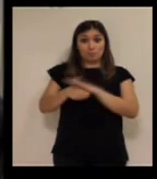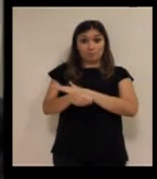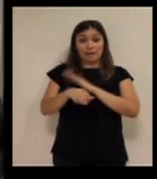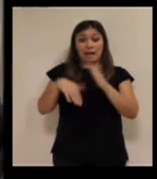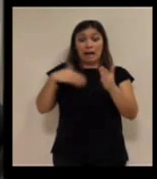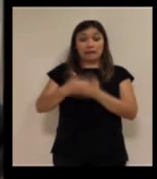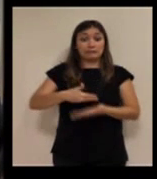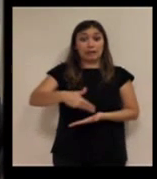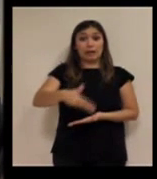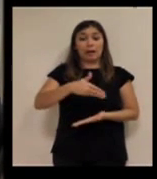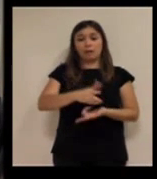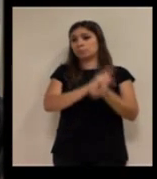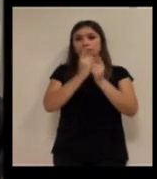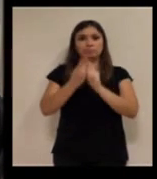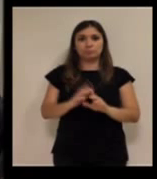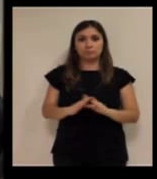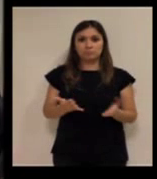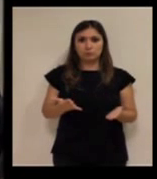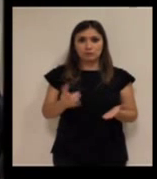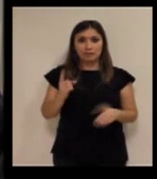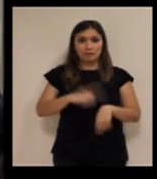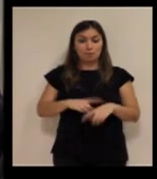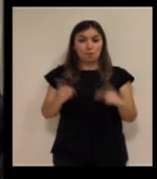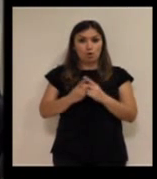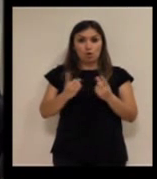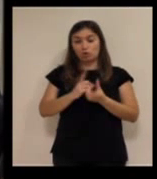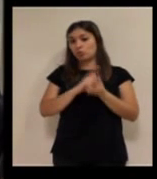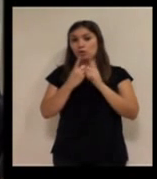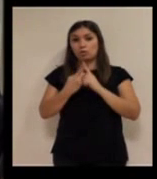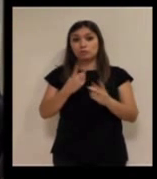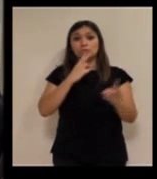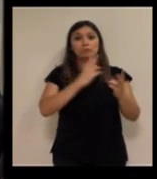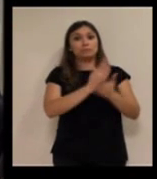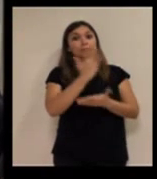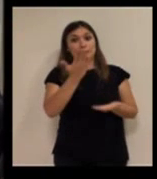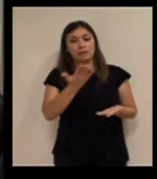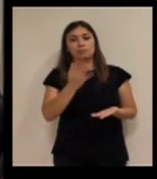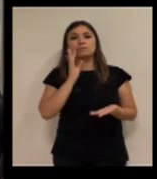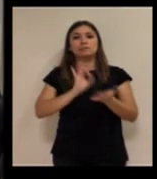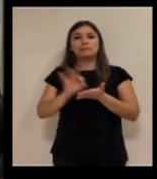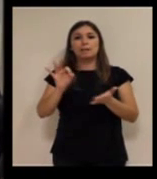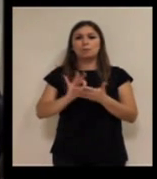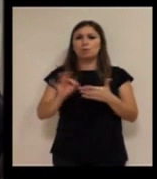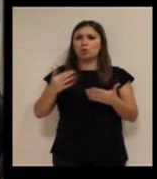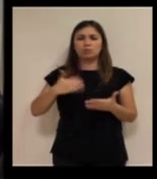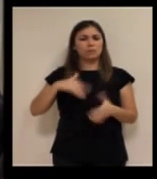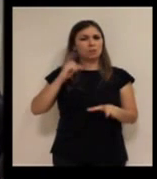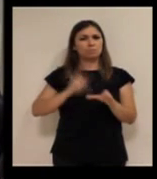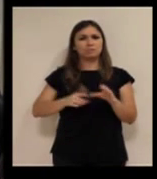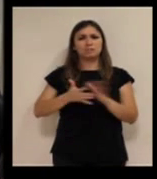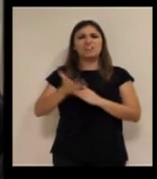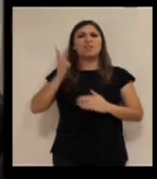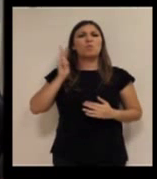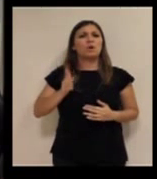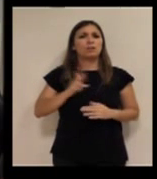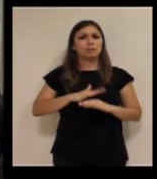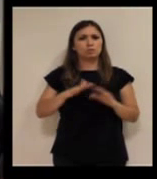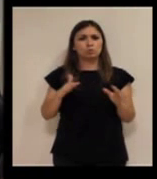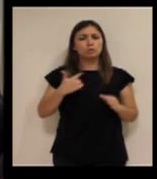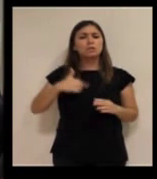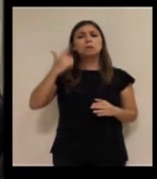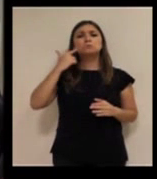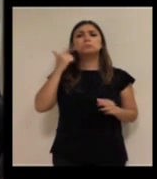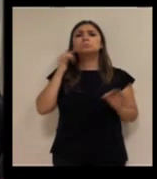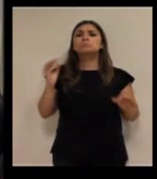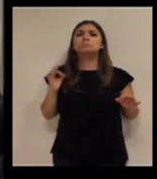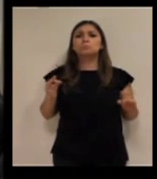su evolución personal, toma diferentes caminos. Y es muy difícil cuando alguien tiene un servicio, ha adquirido un derecho en la mayoría de